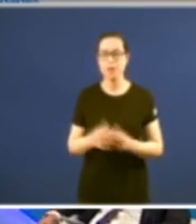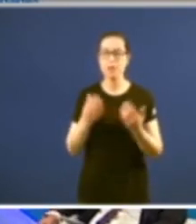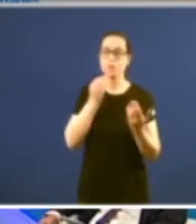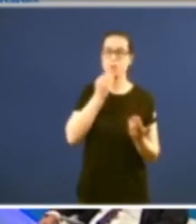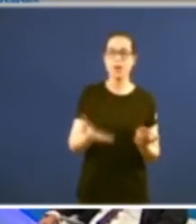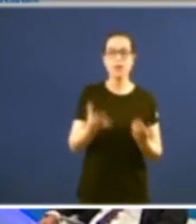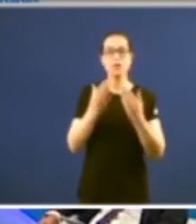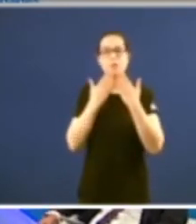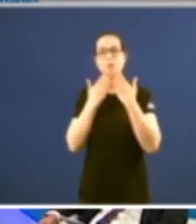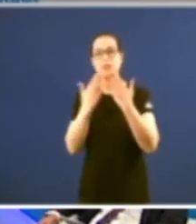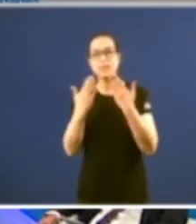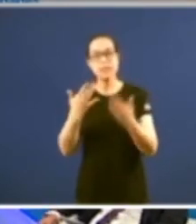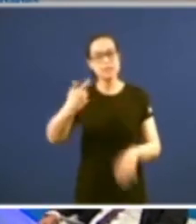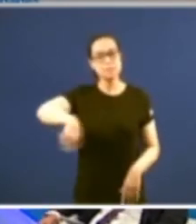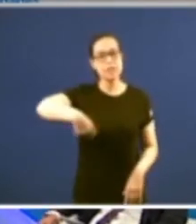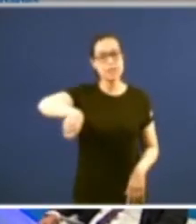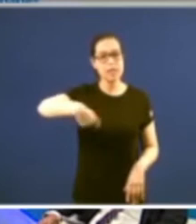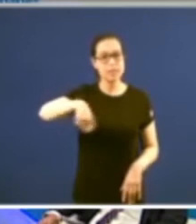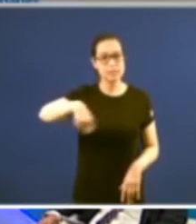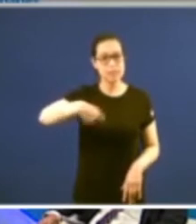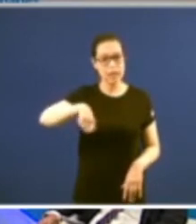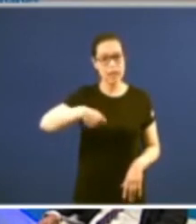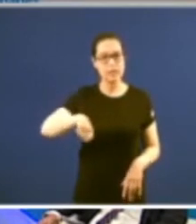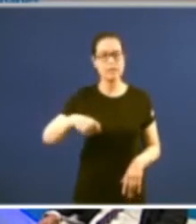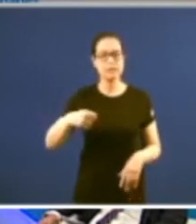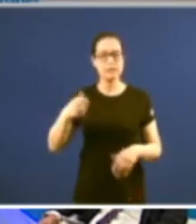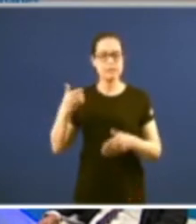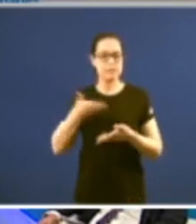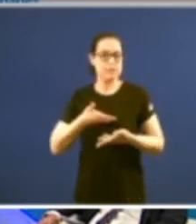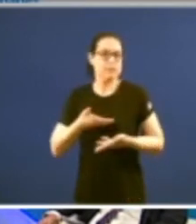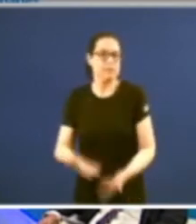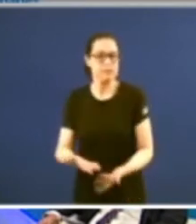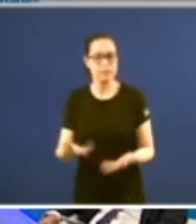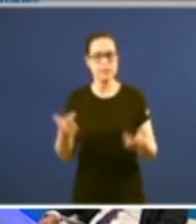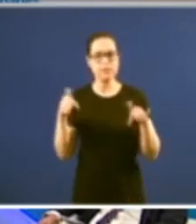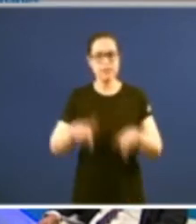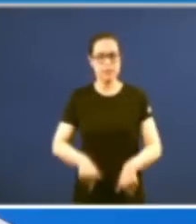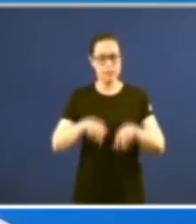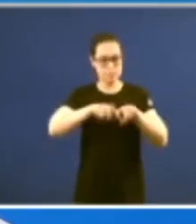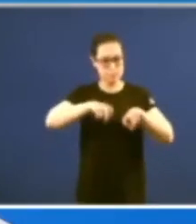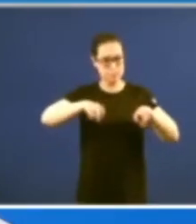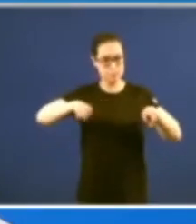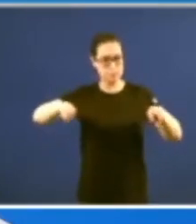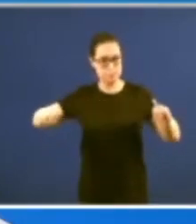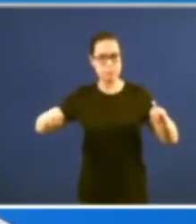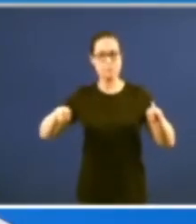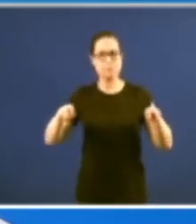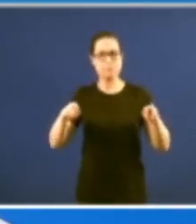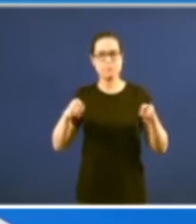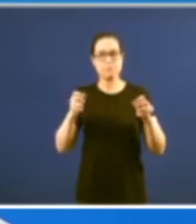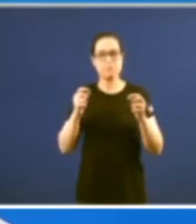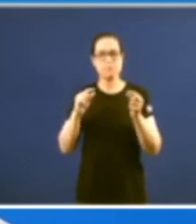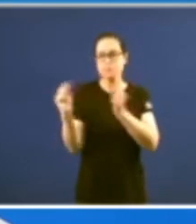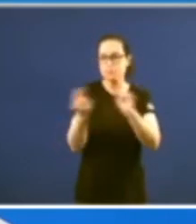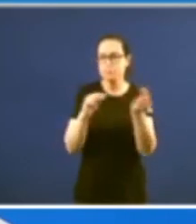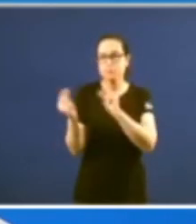gracias presidente por ponernos a tiro unha audiencia que dificilmente volveremos a ter diante de nos para escuitarnos ainda que xos